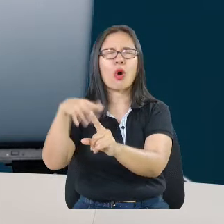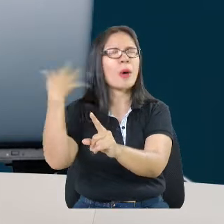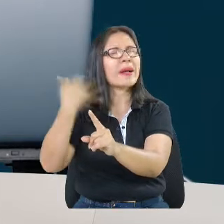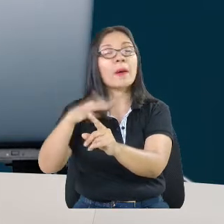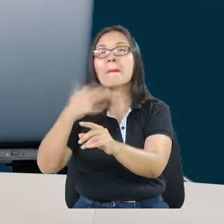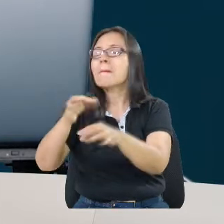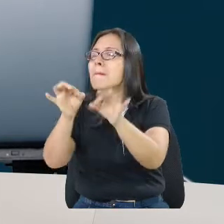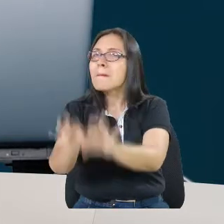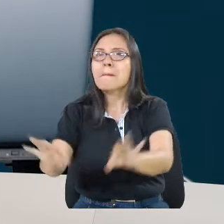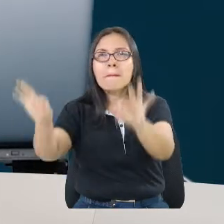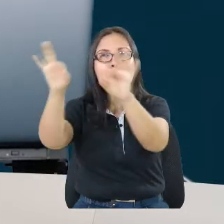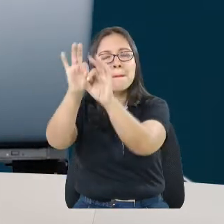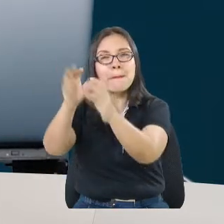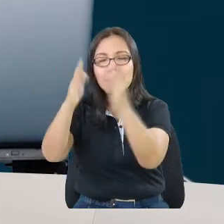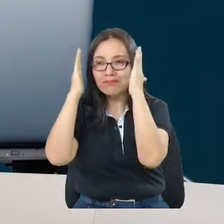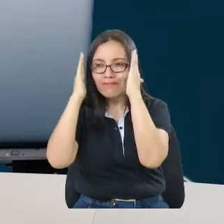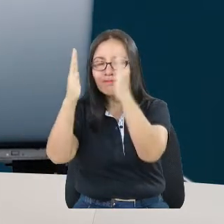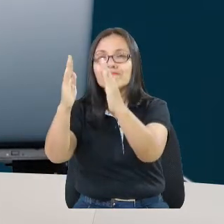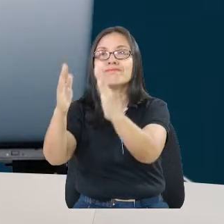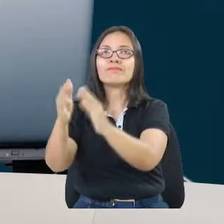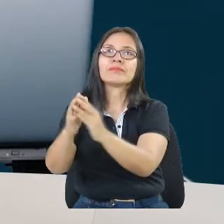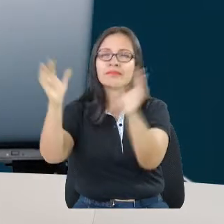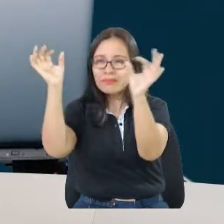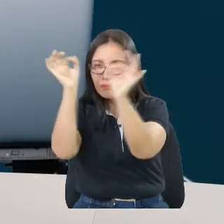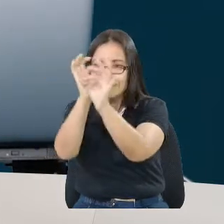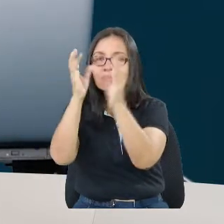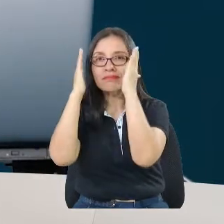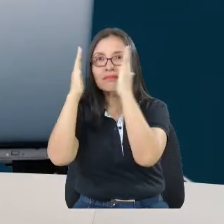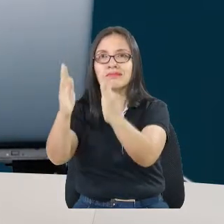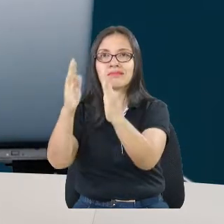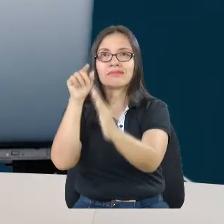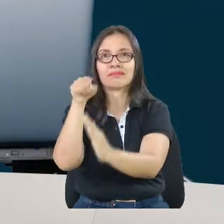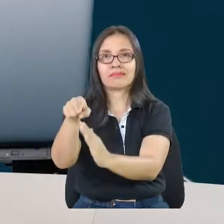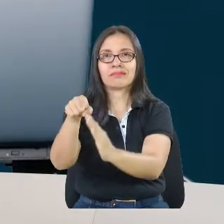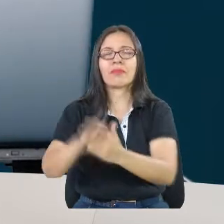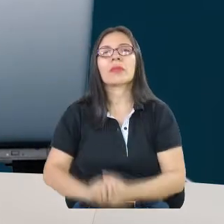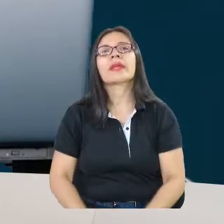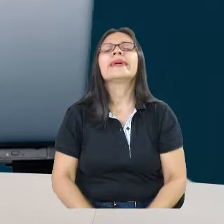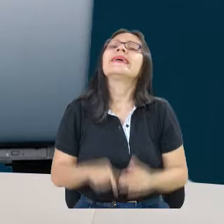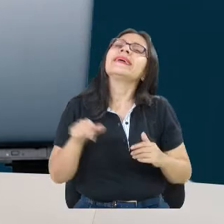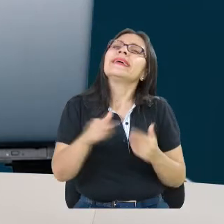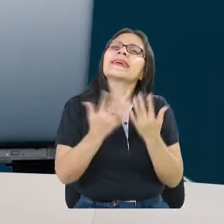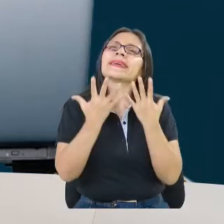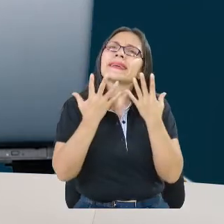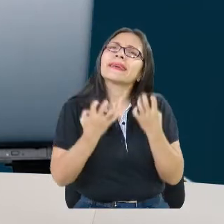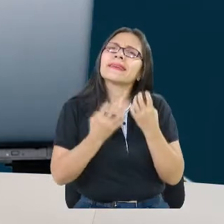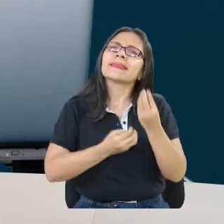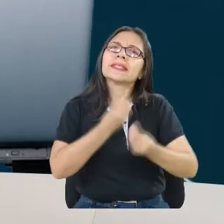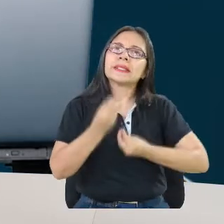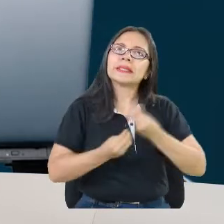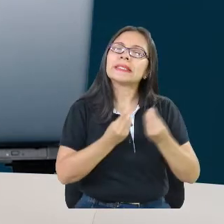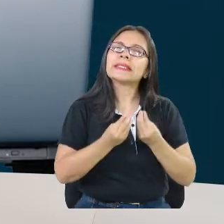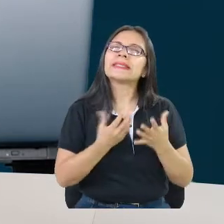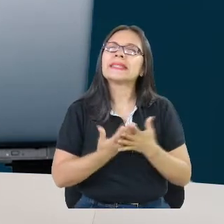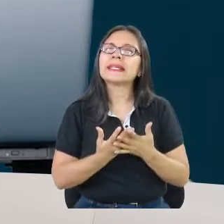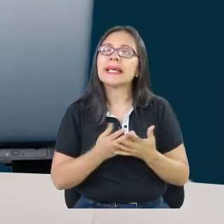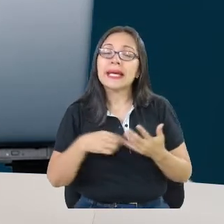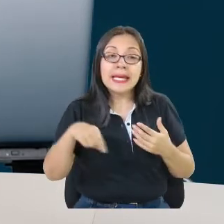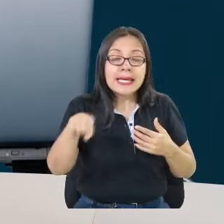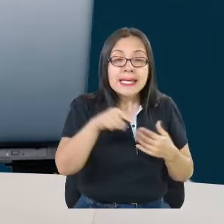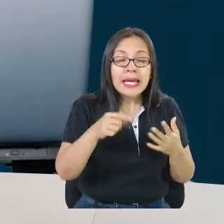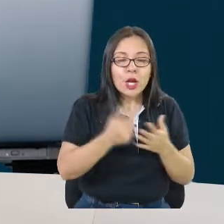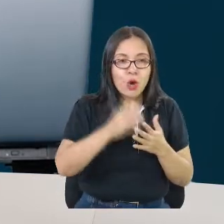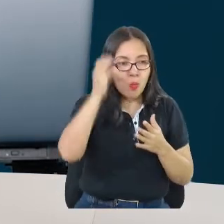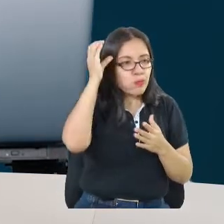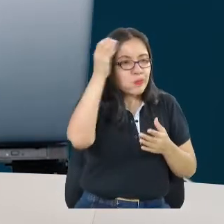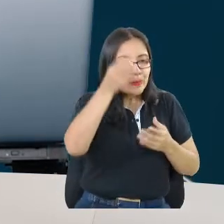apuntamos. ¿Qué se quiere hacer con este pilar? Es generar una apropiación social del conocimiento. Que lo que